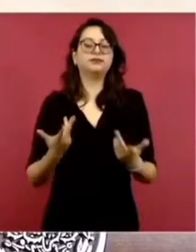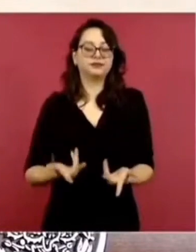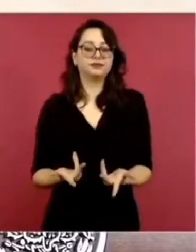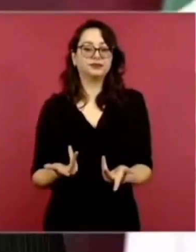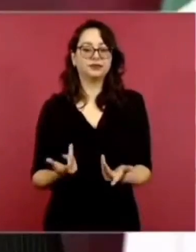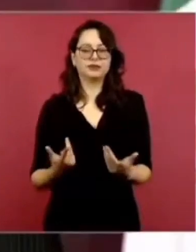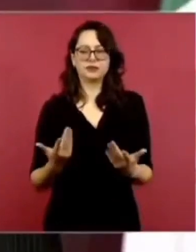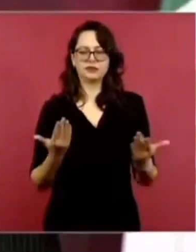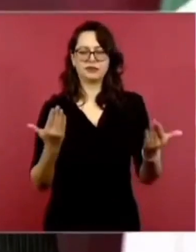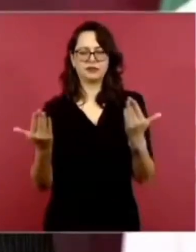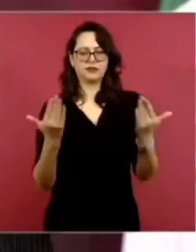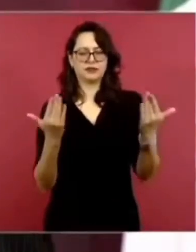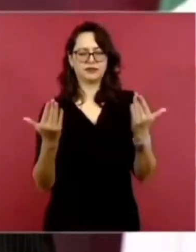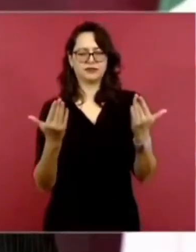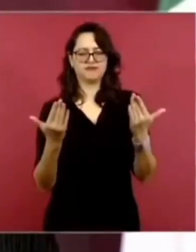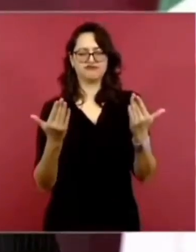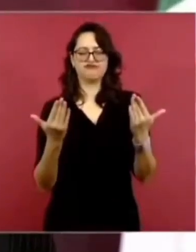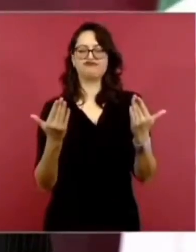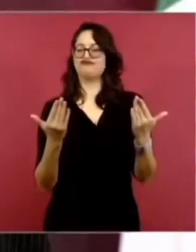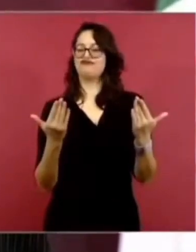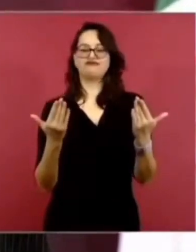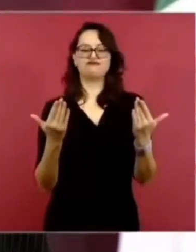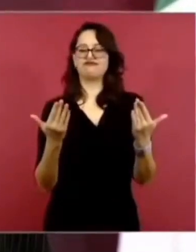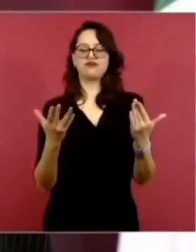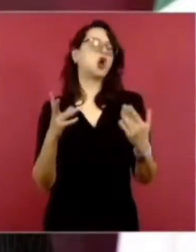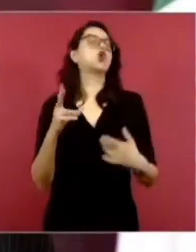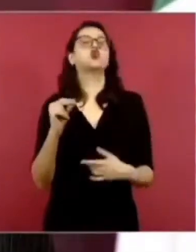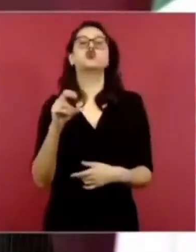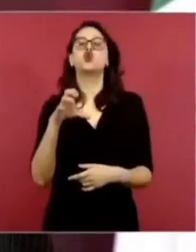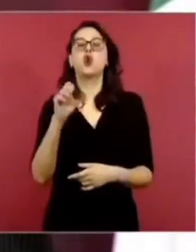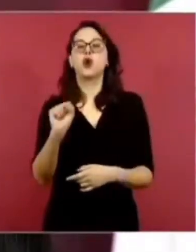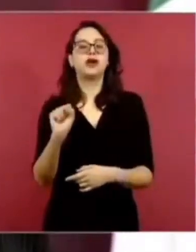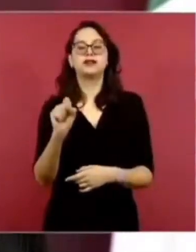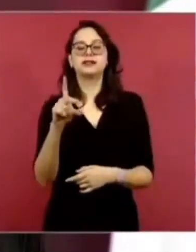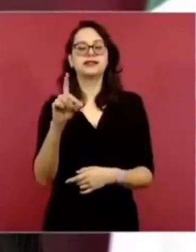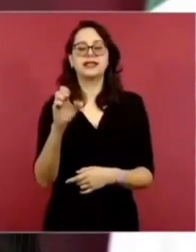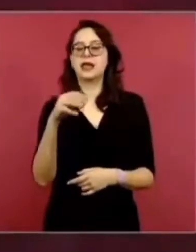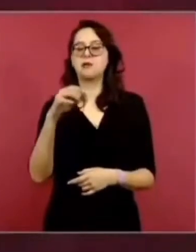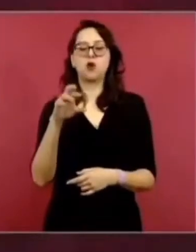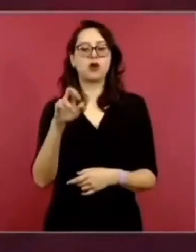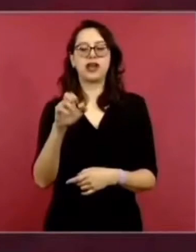diferenciación de clases.